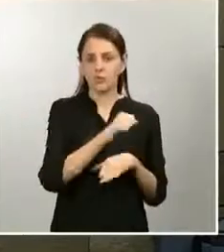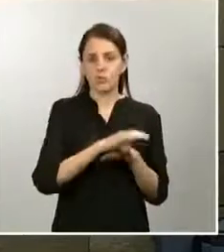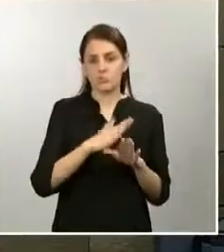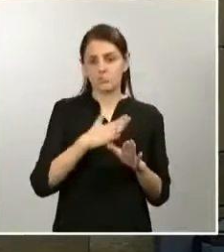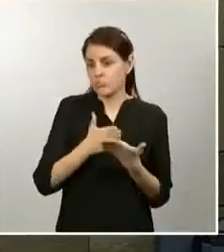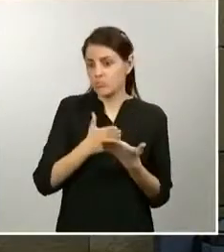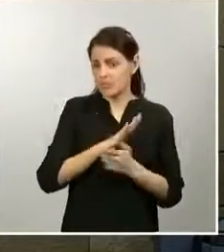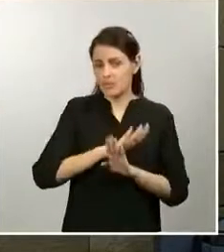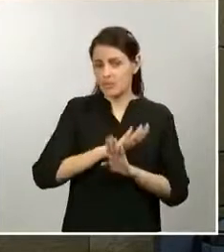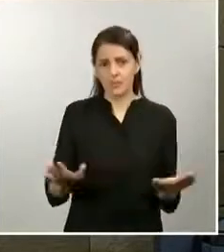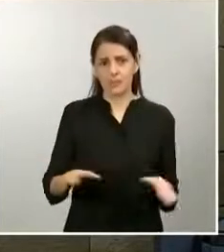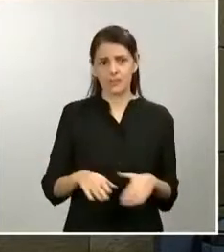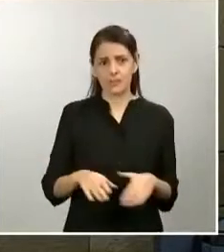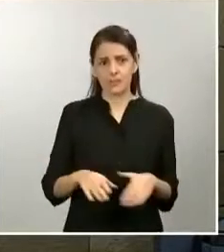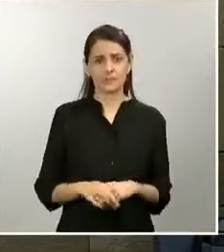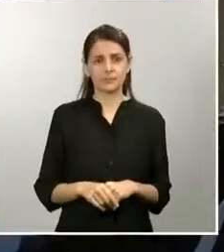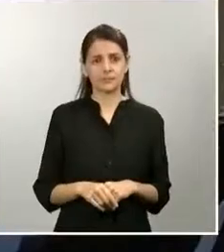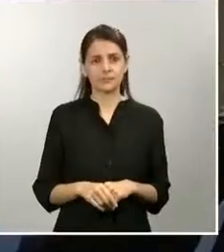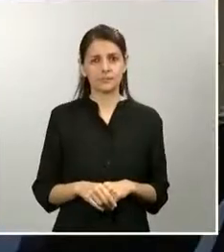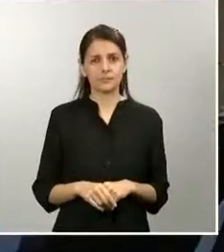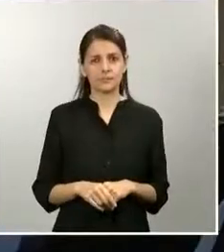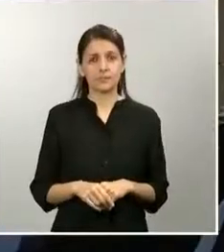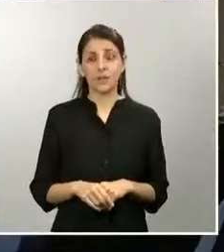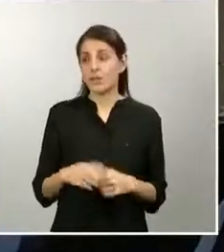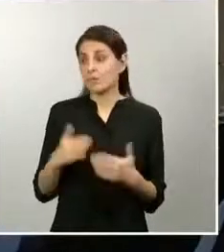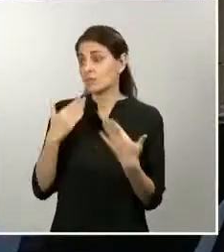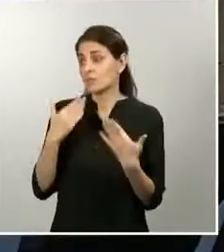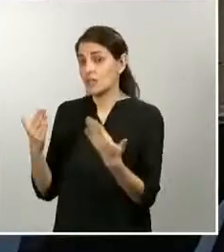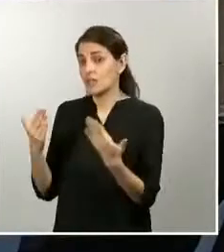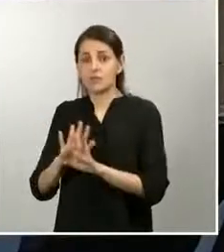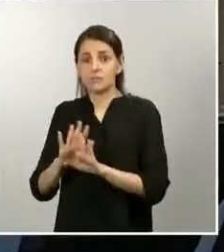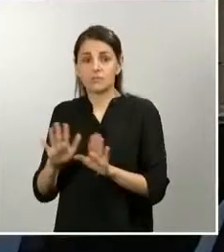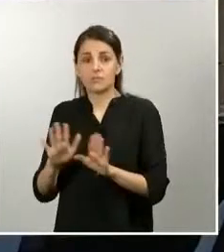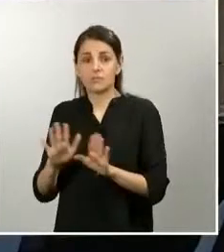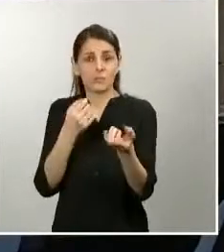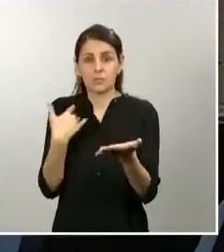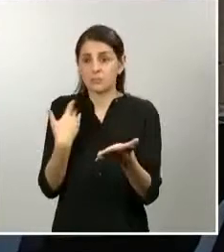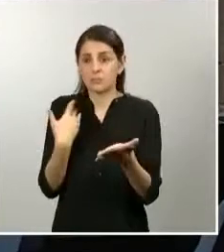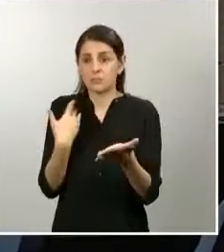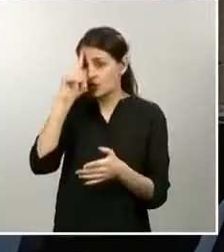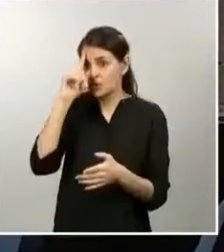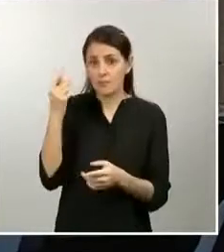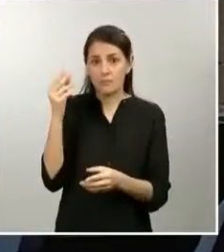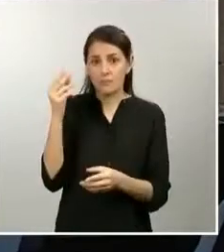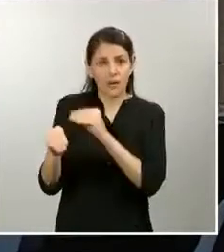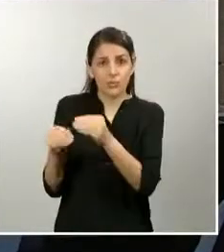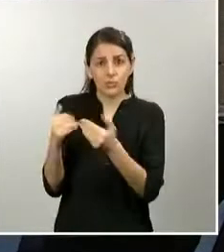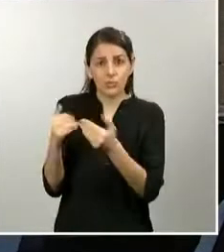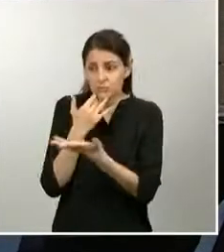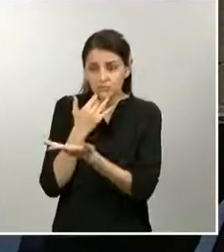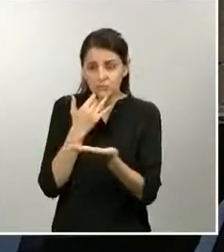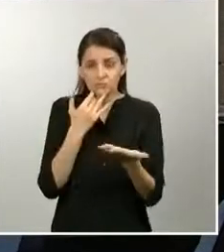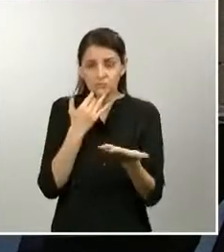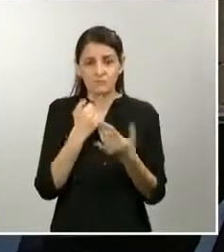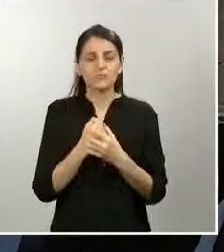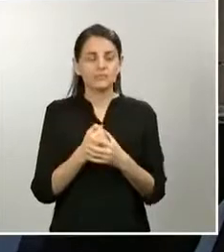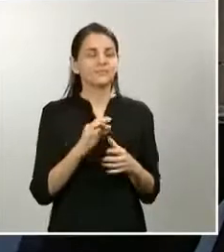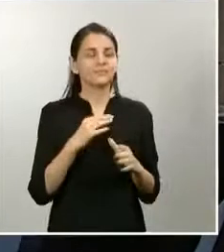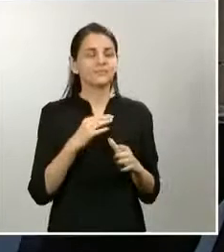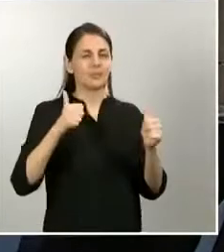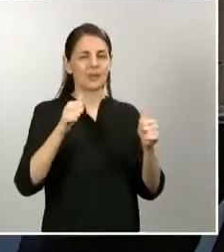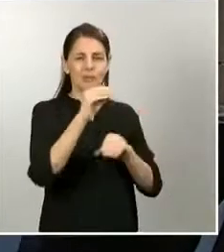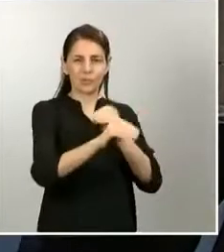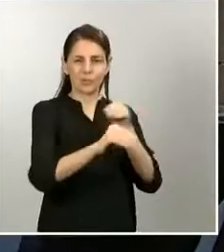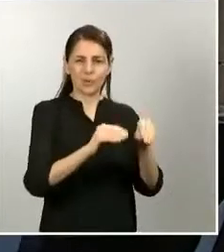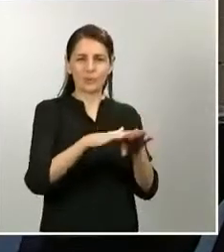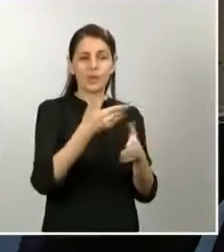José. Pues hasta aquí nuestra información si hay preguntas. Comenzamos con las preguntas doctora y resto de los comparecientes.